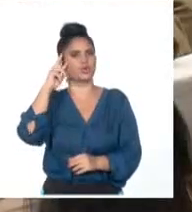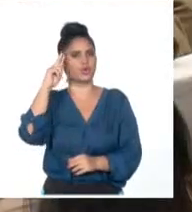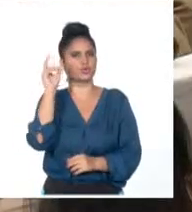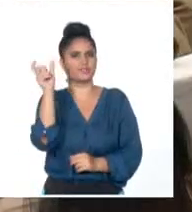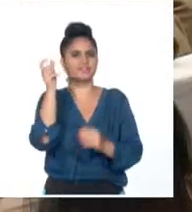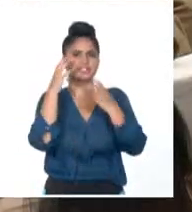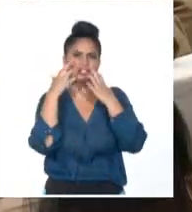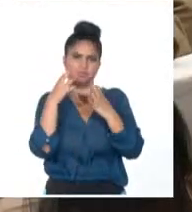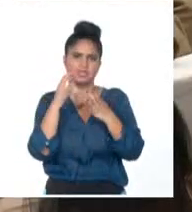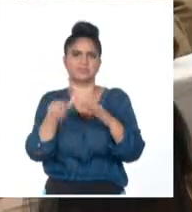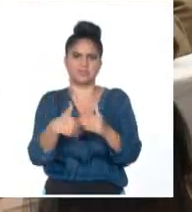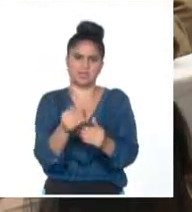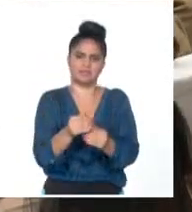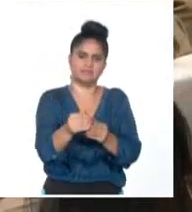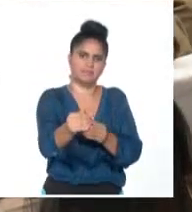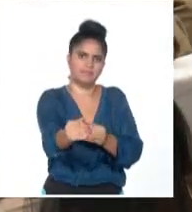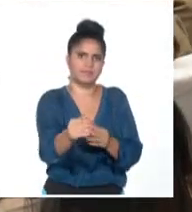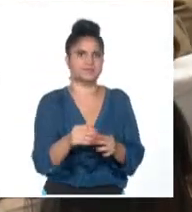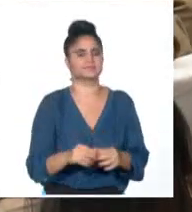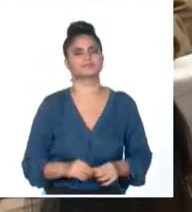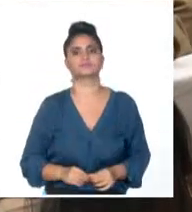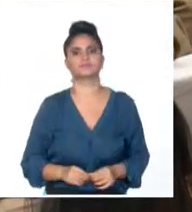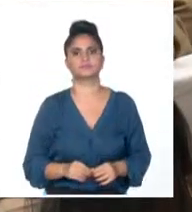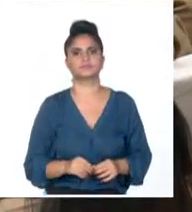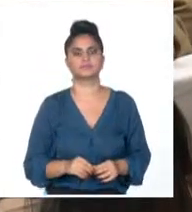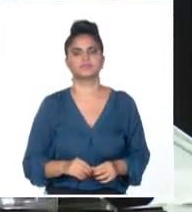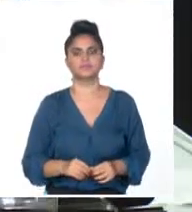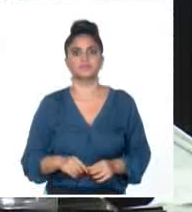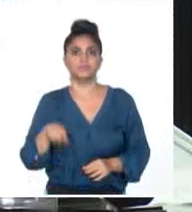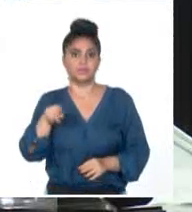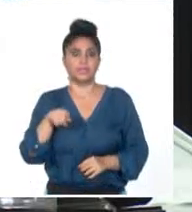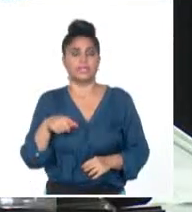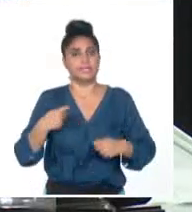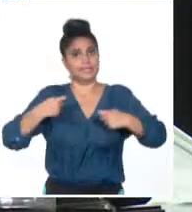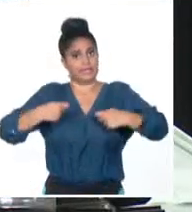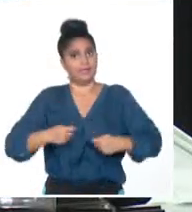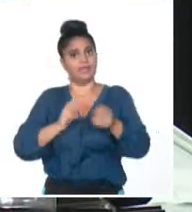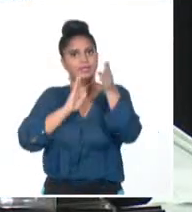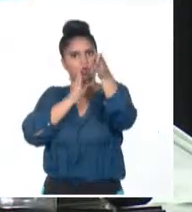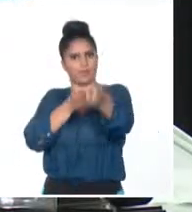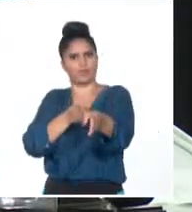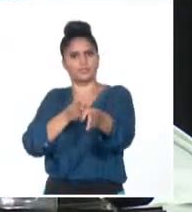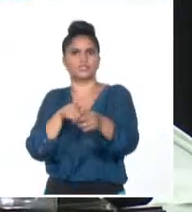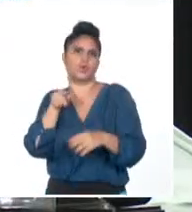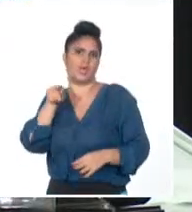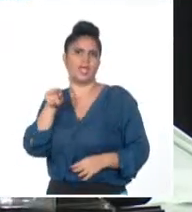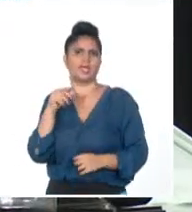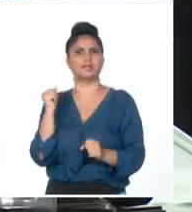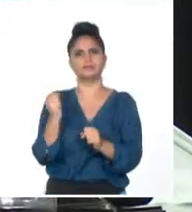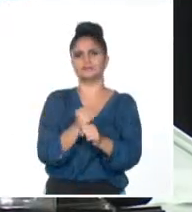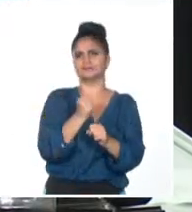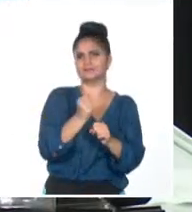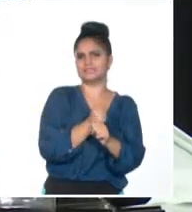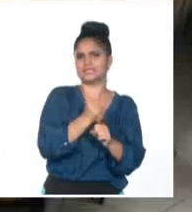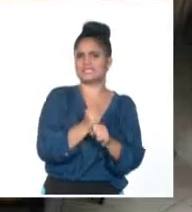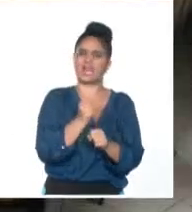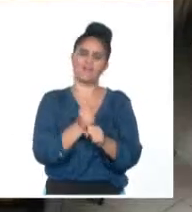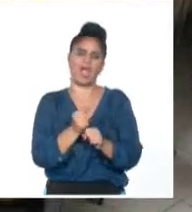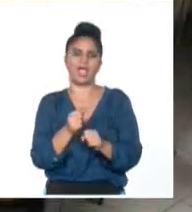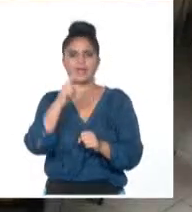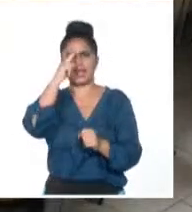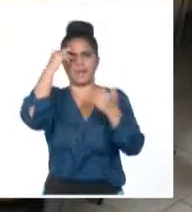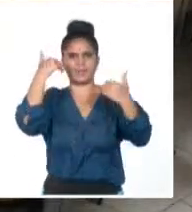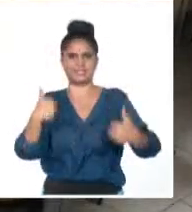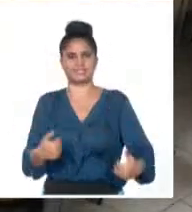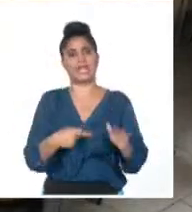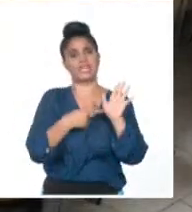Con el deber y el compromiso de quien ha entregado también su vida al sacerdocio de la medicina, presentó a Leida Guevara Marsh,